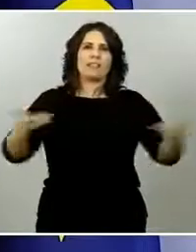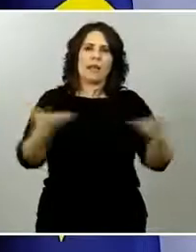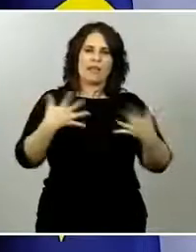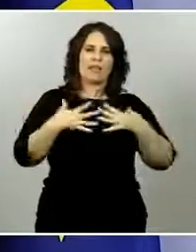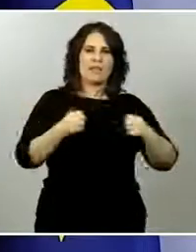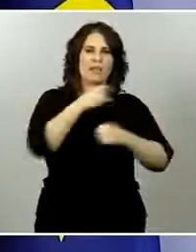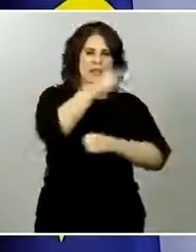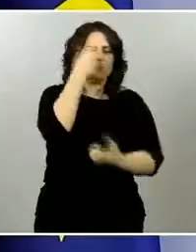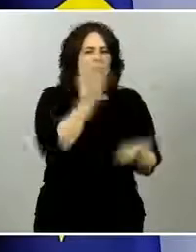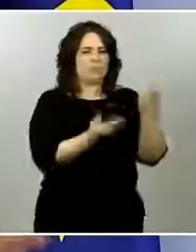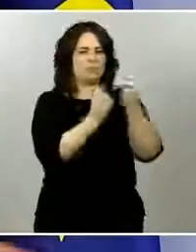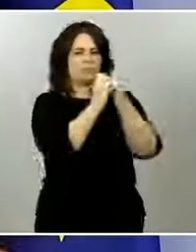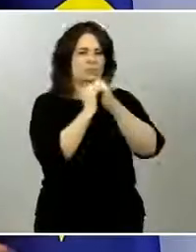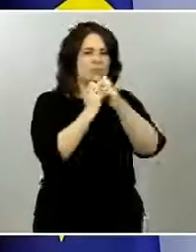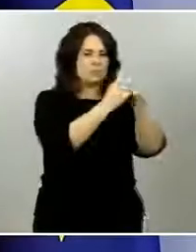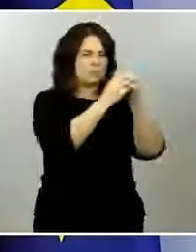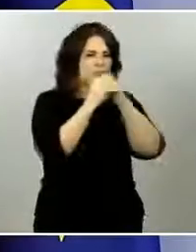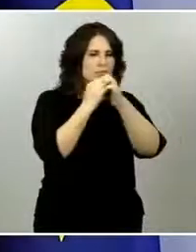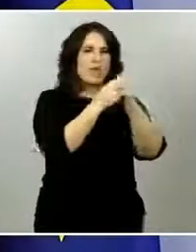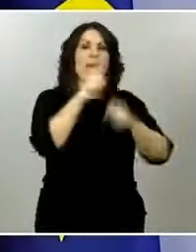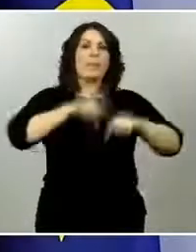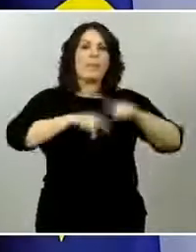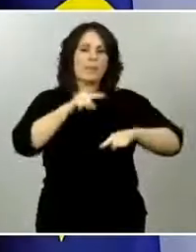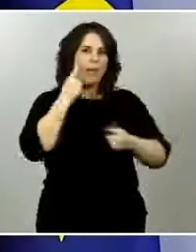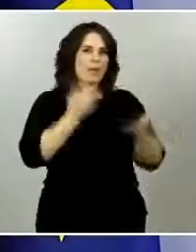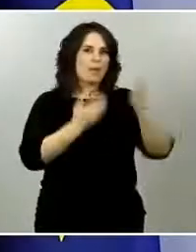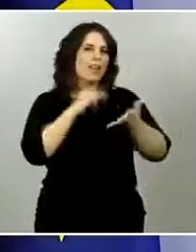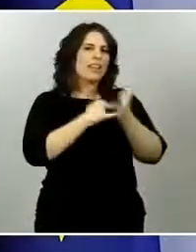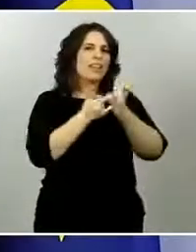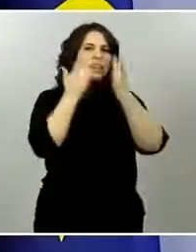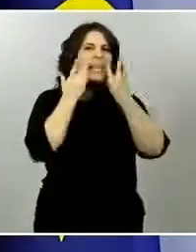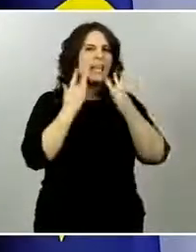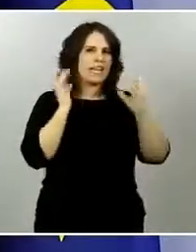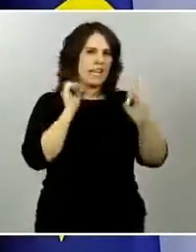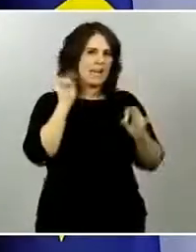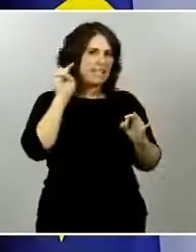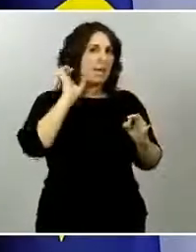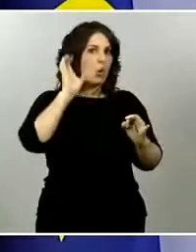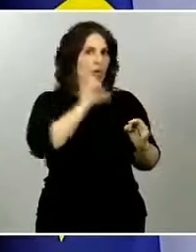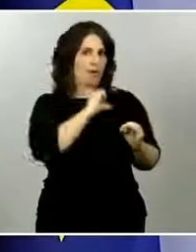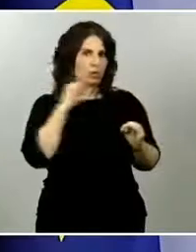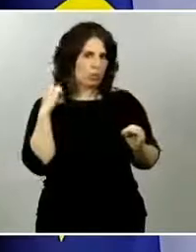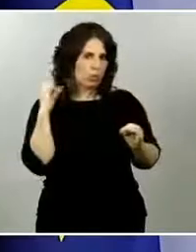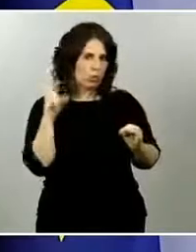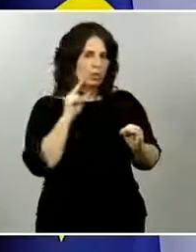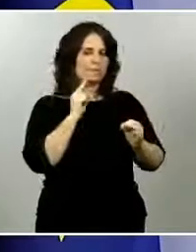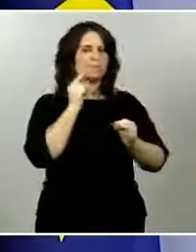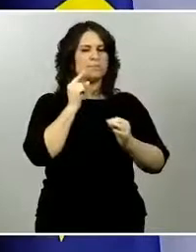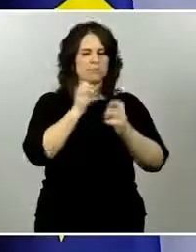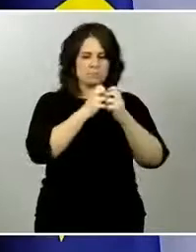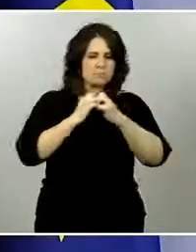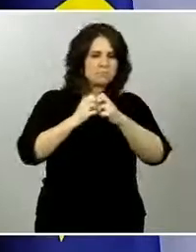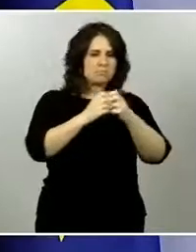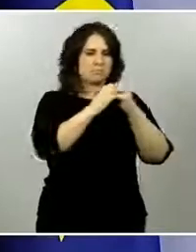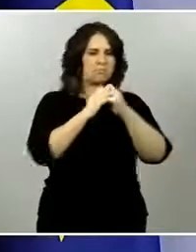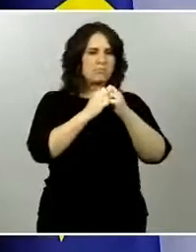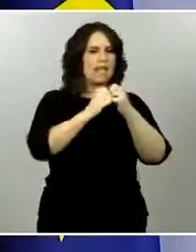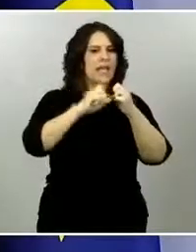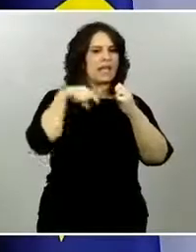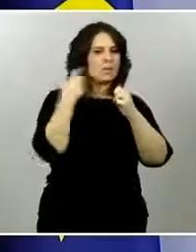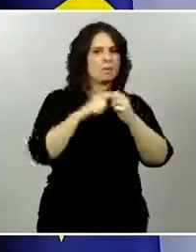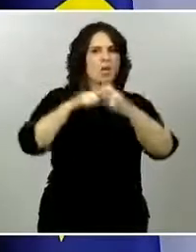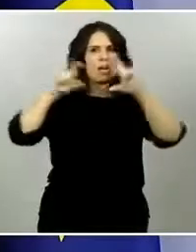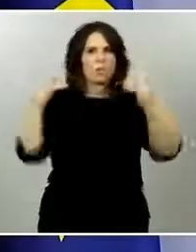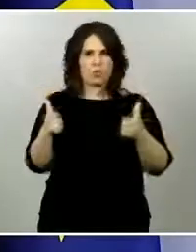nuestro Ministerio del Ministerio de Sanidad. Y ahí son evaluadas por los técnicos del Centro de Coordinación de Alertas y Emergencias Sanitarias. Estos técnicos hacen una